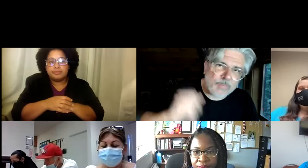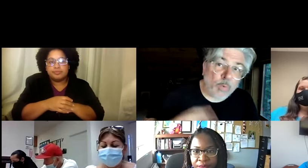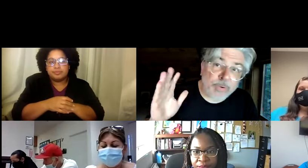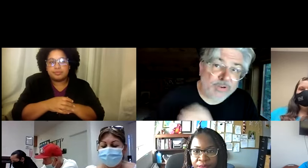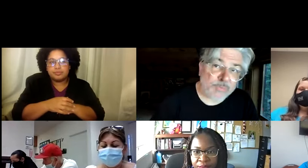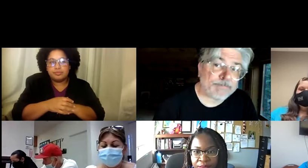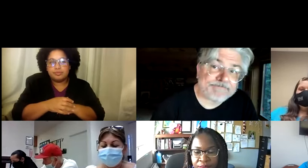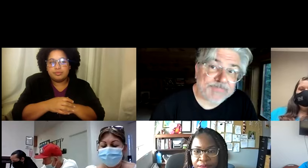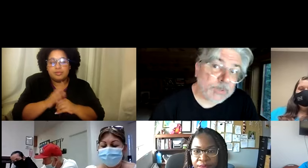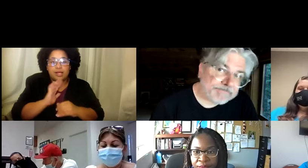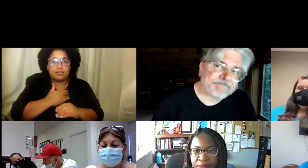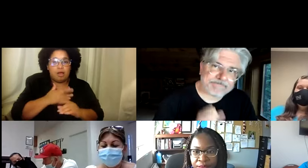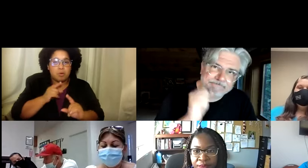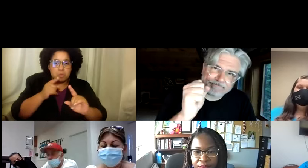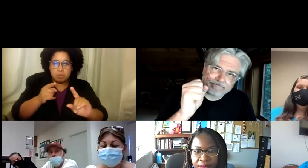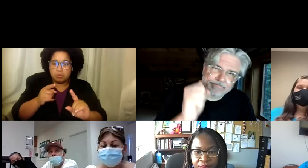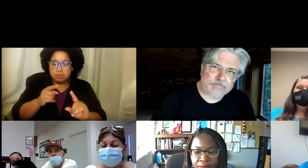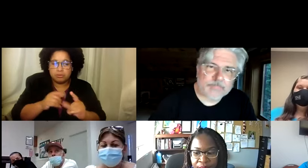Mejores. En desempeñar. A.